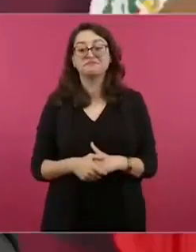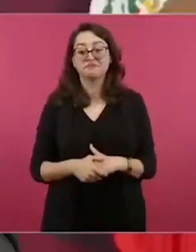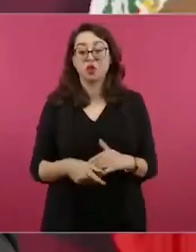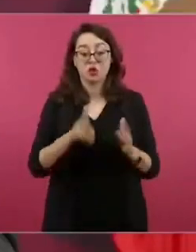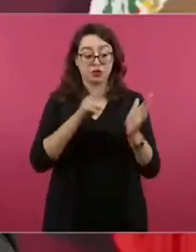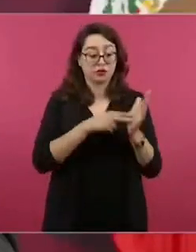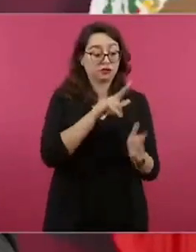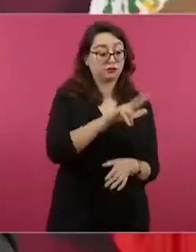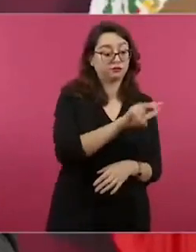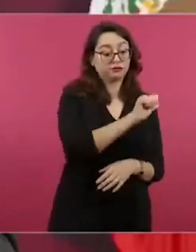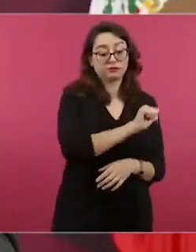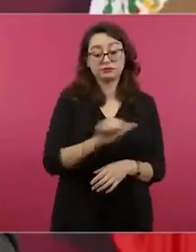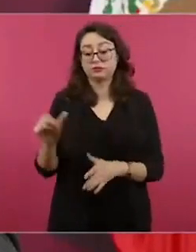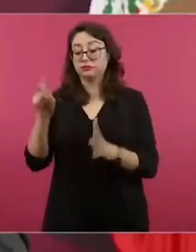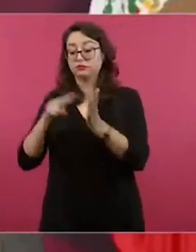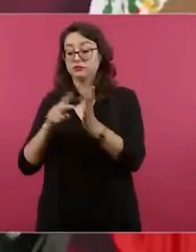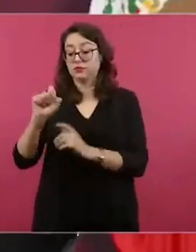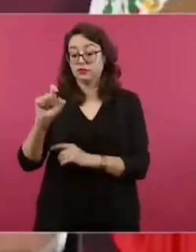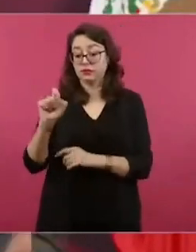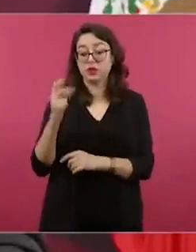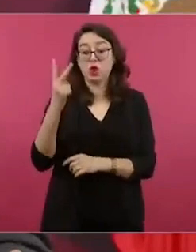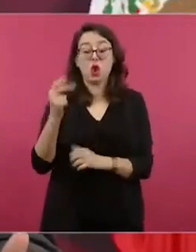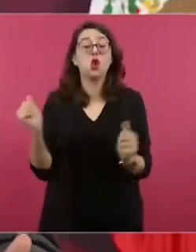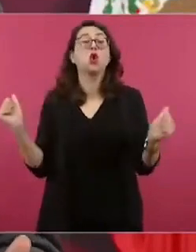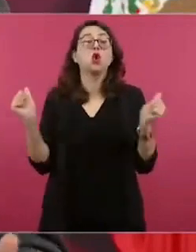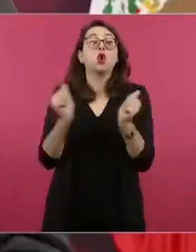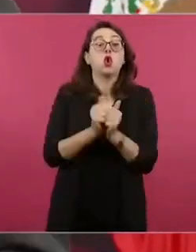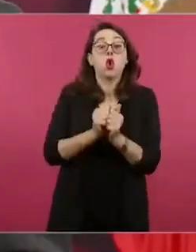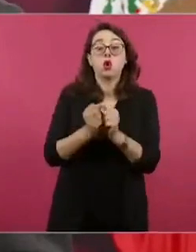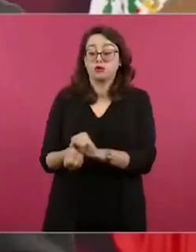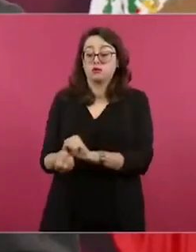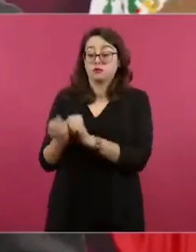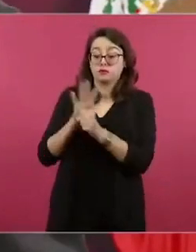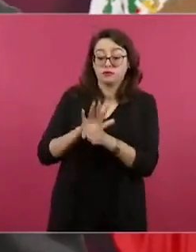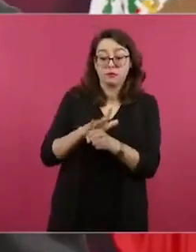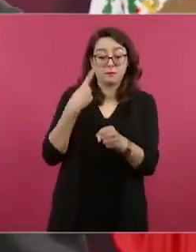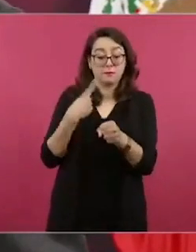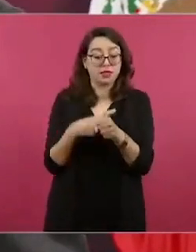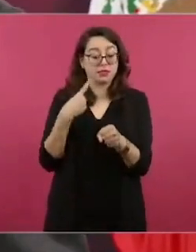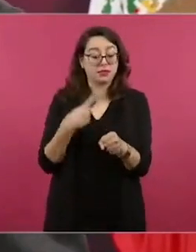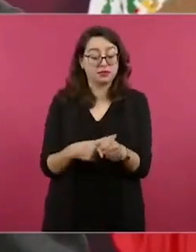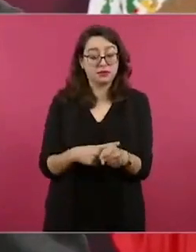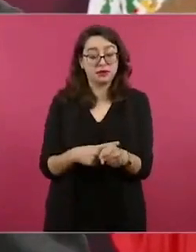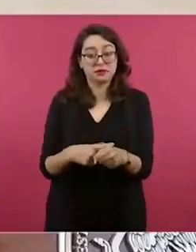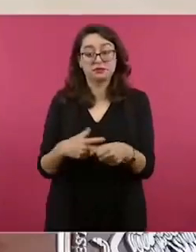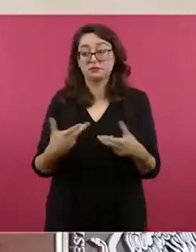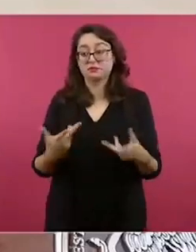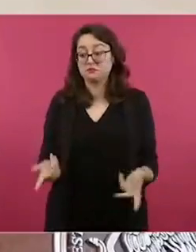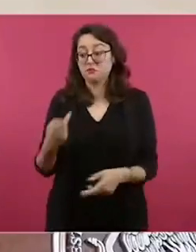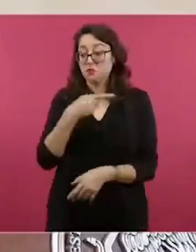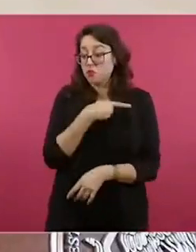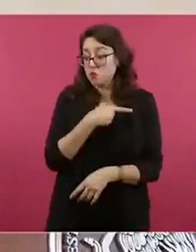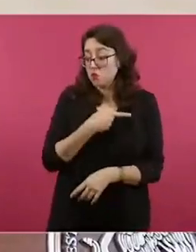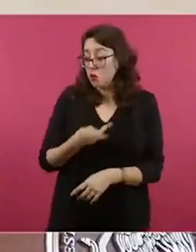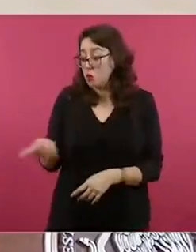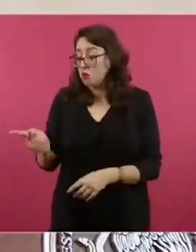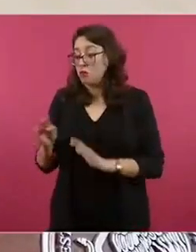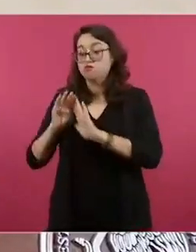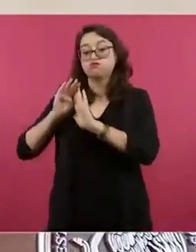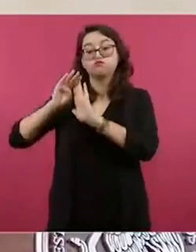se reduce la pobreza.